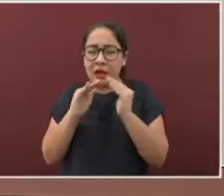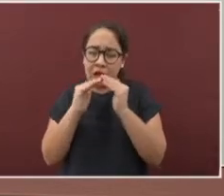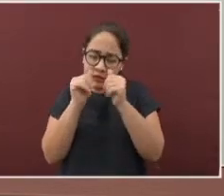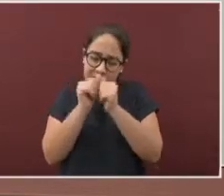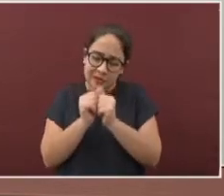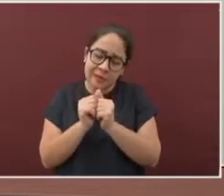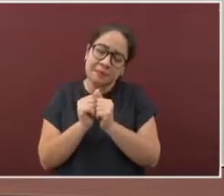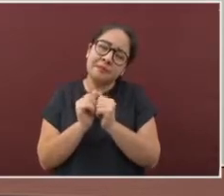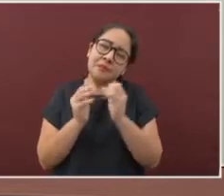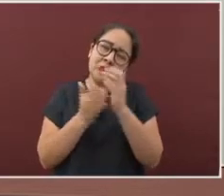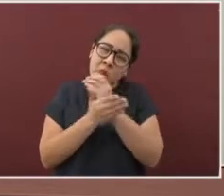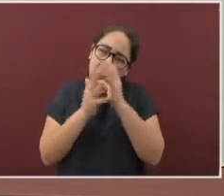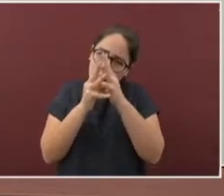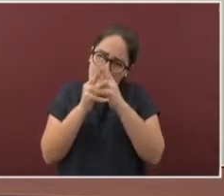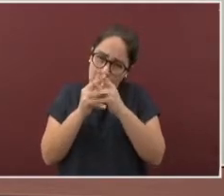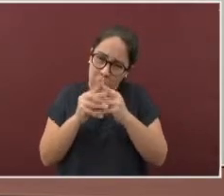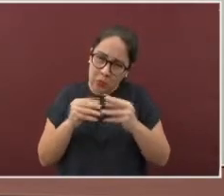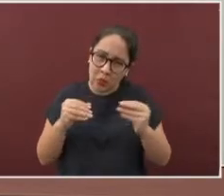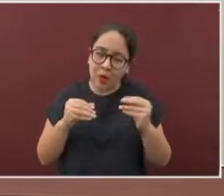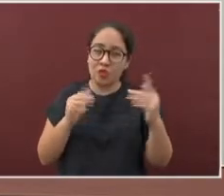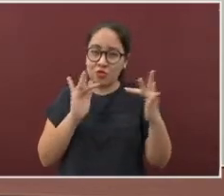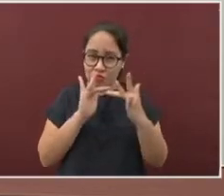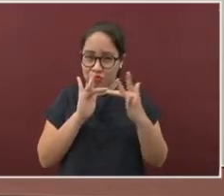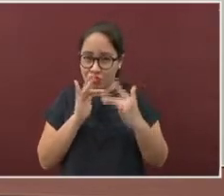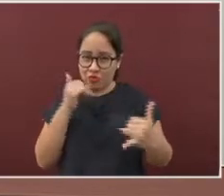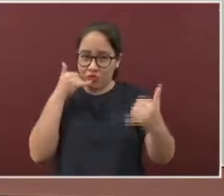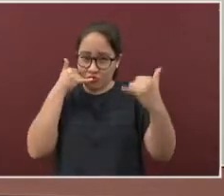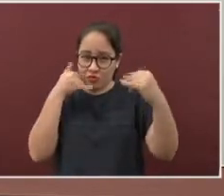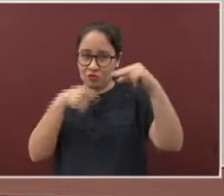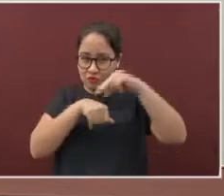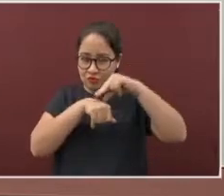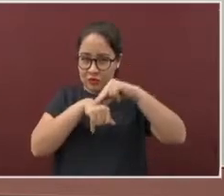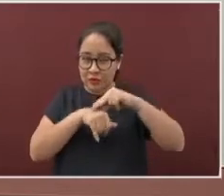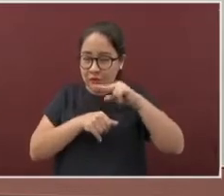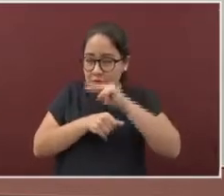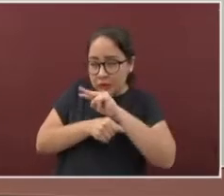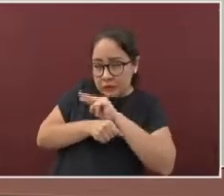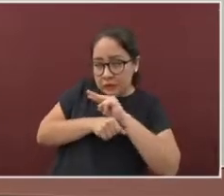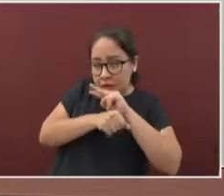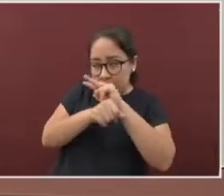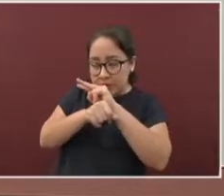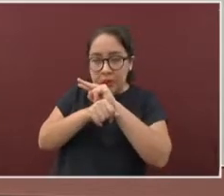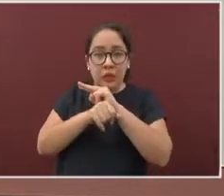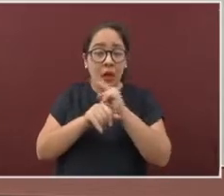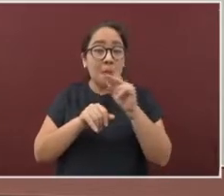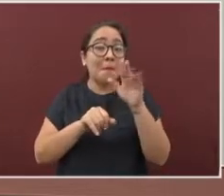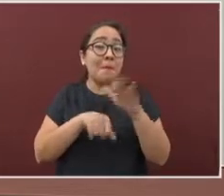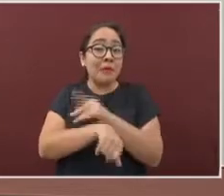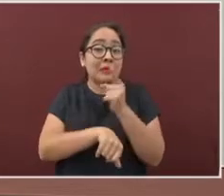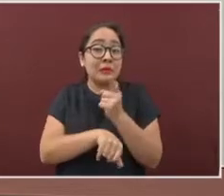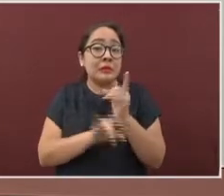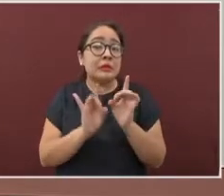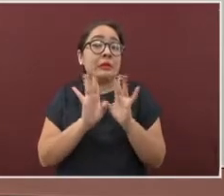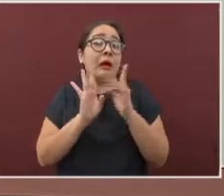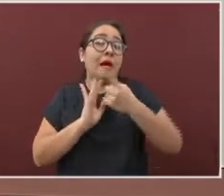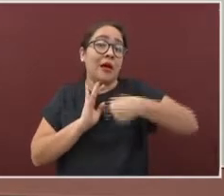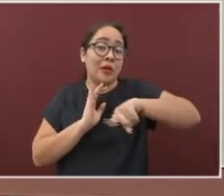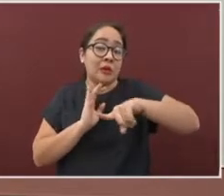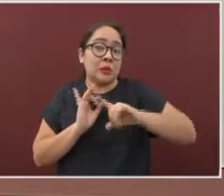bajo la vigilancia médica continua, porque en cualquier momento pueden agravarse.